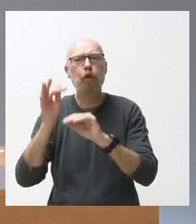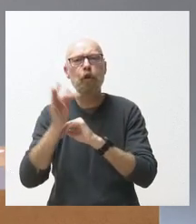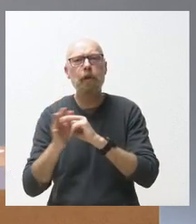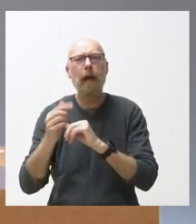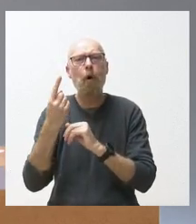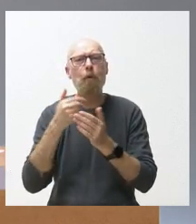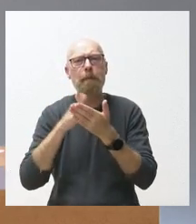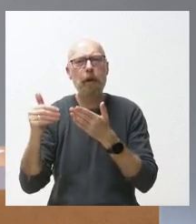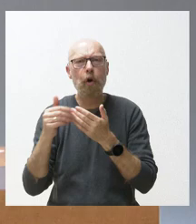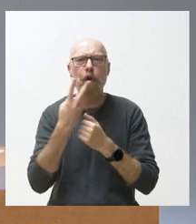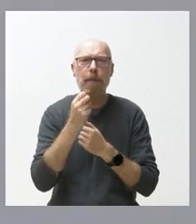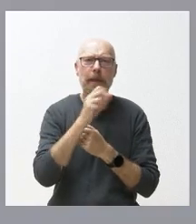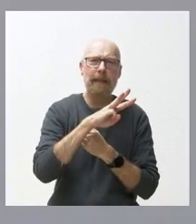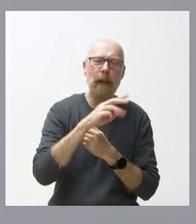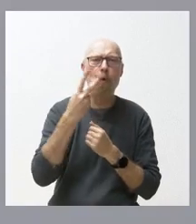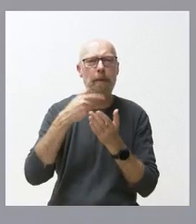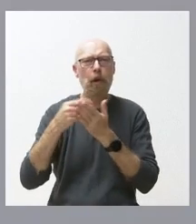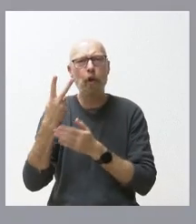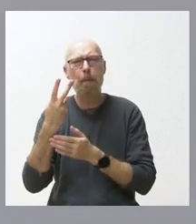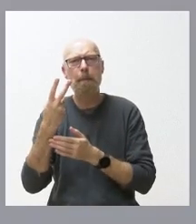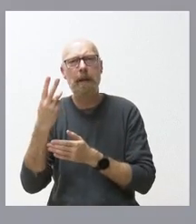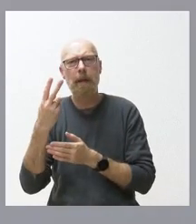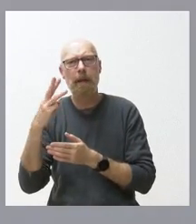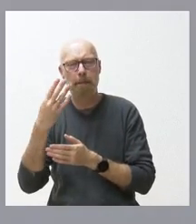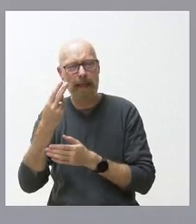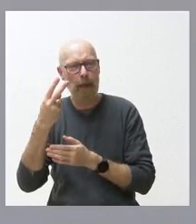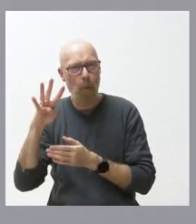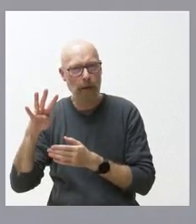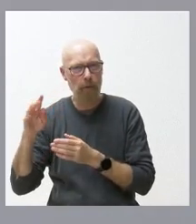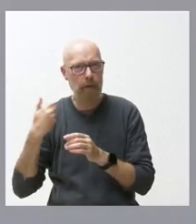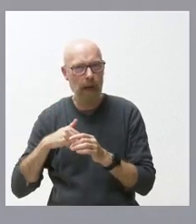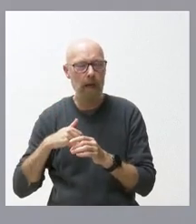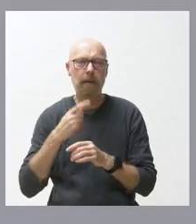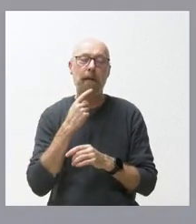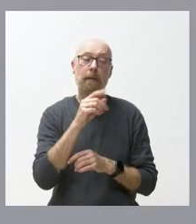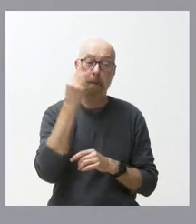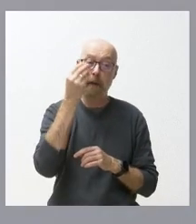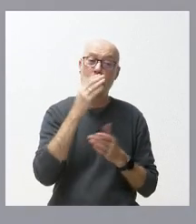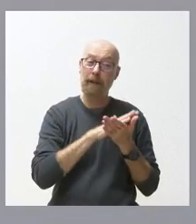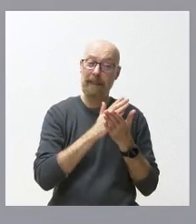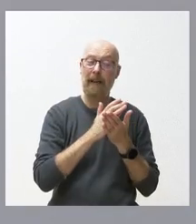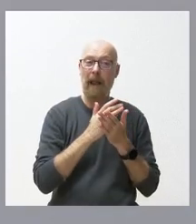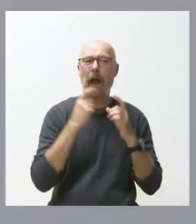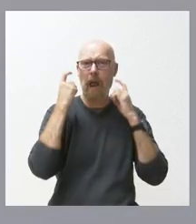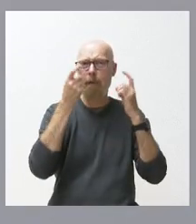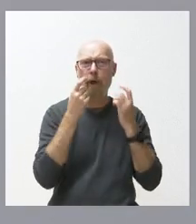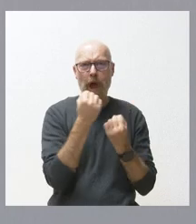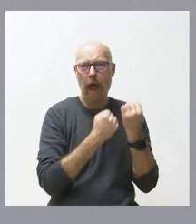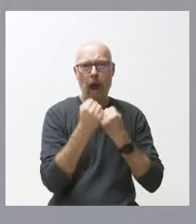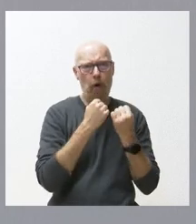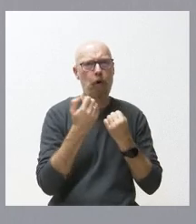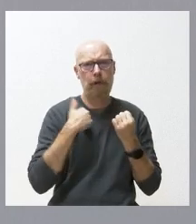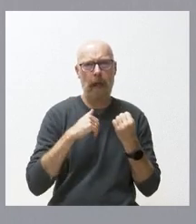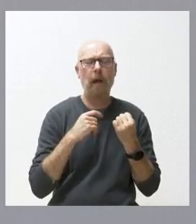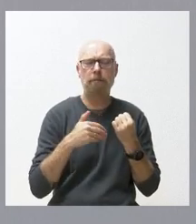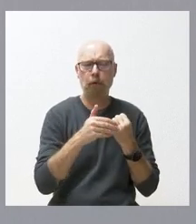2024 yo creo que también el SERLA ha hecho un importante esfuerzo de austeridad estos tiempos y alguno más que habrá saben ustedes que